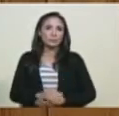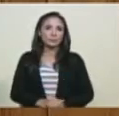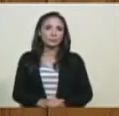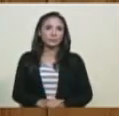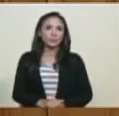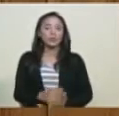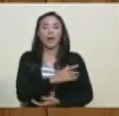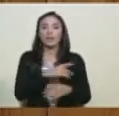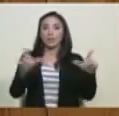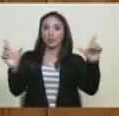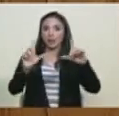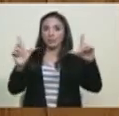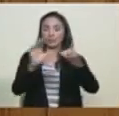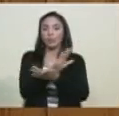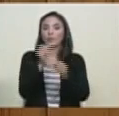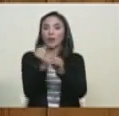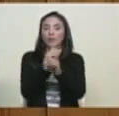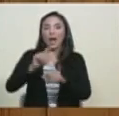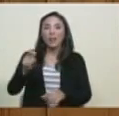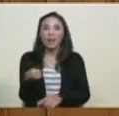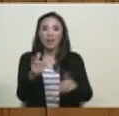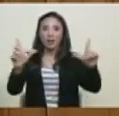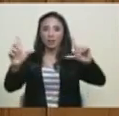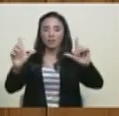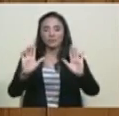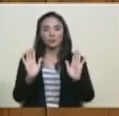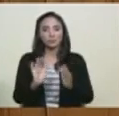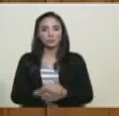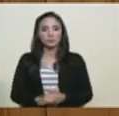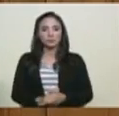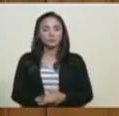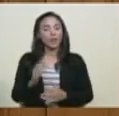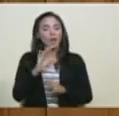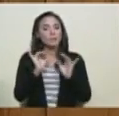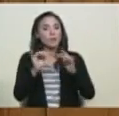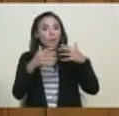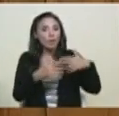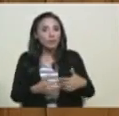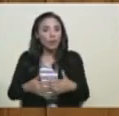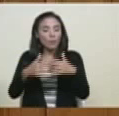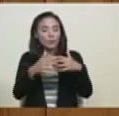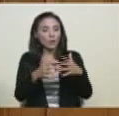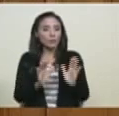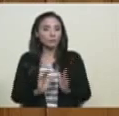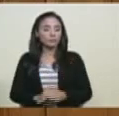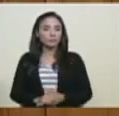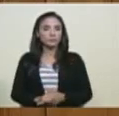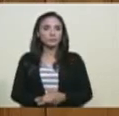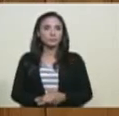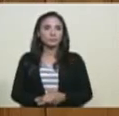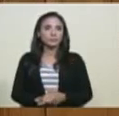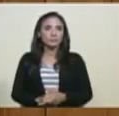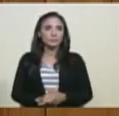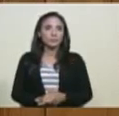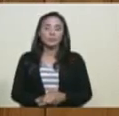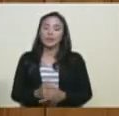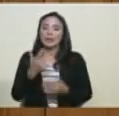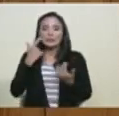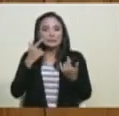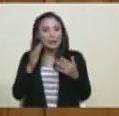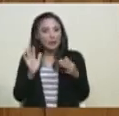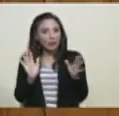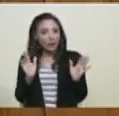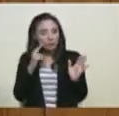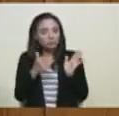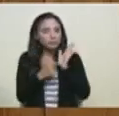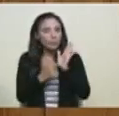un canal de televisión de los Estados Unidos de Norteamérica, se dice que se